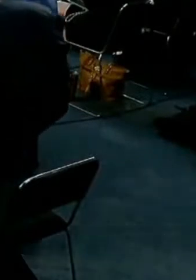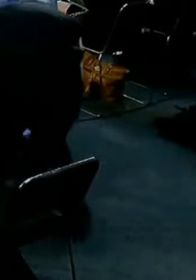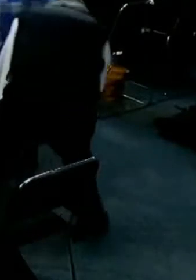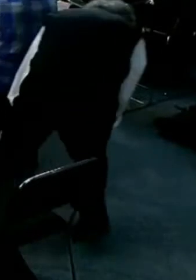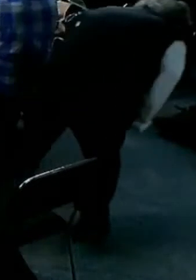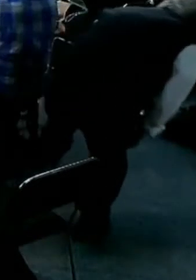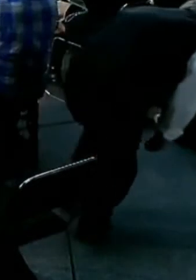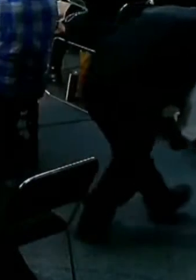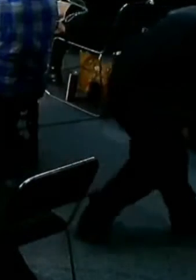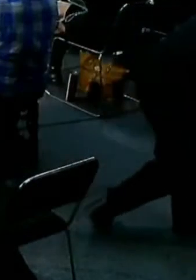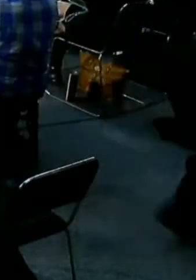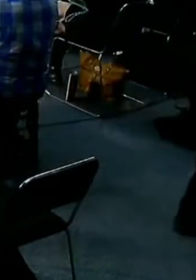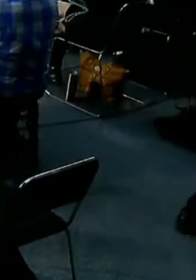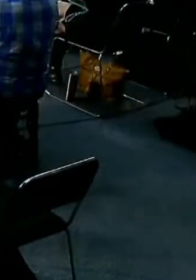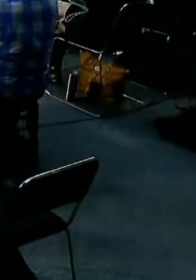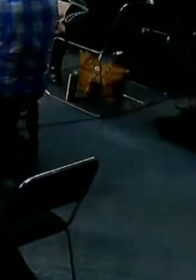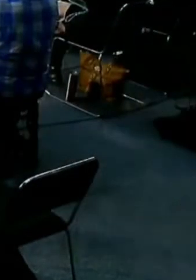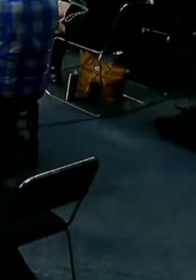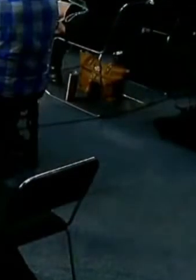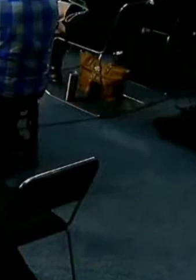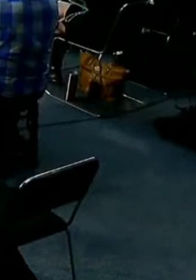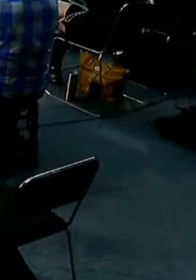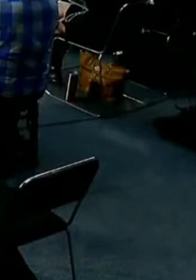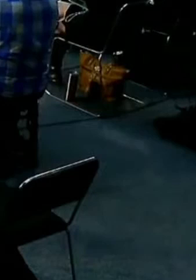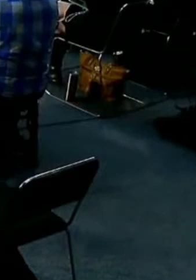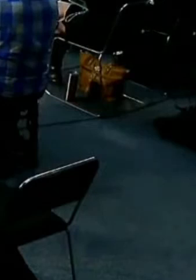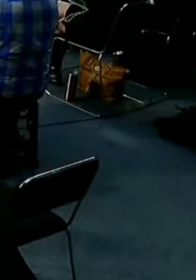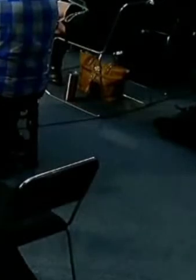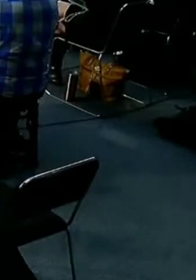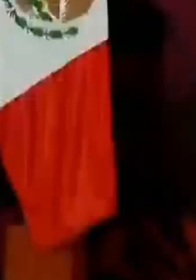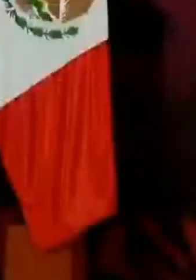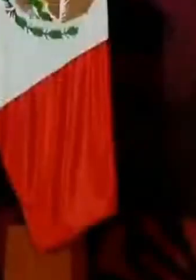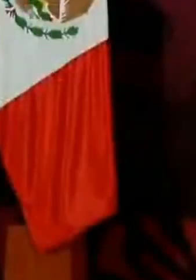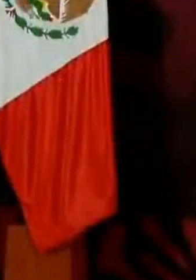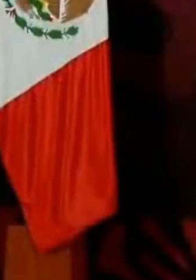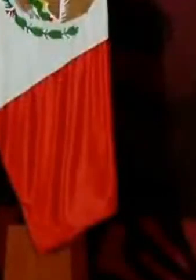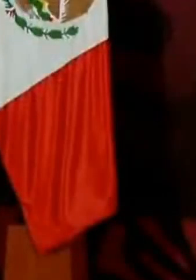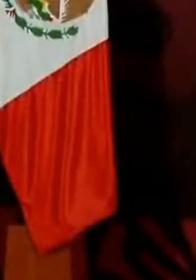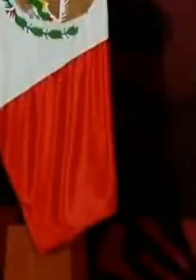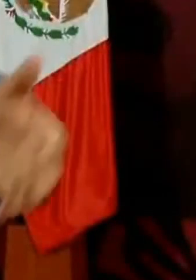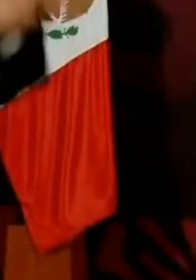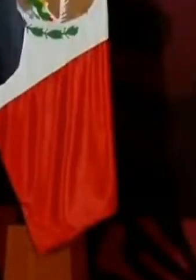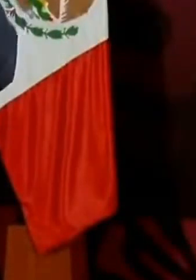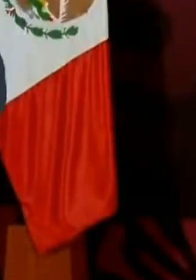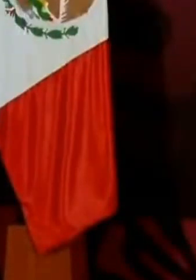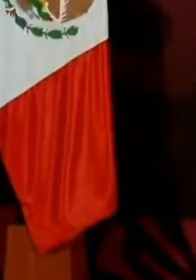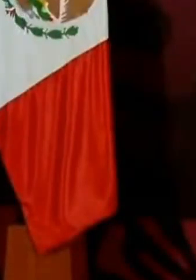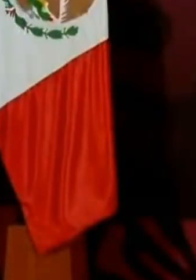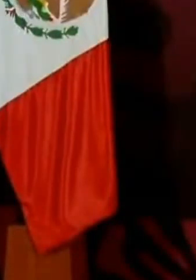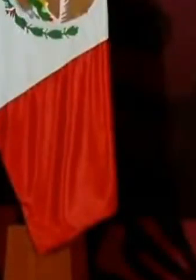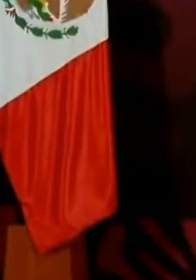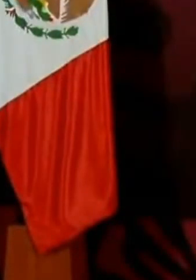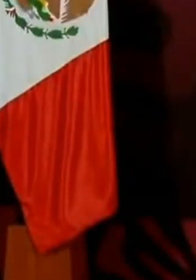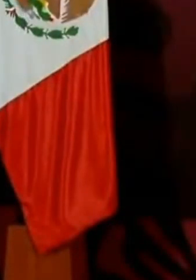homicidios para toda la ciudad.